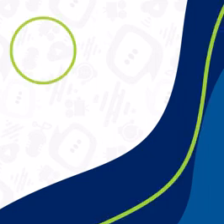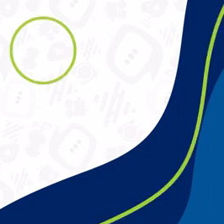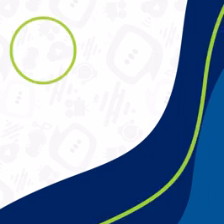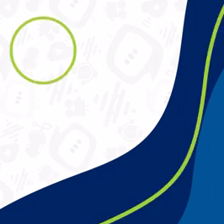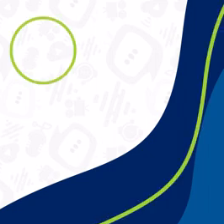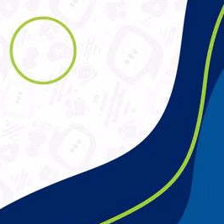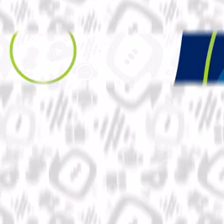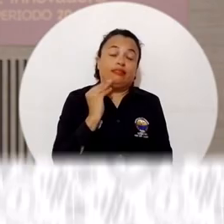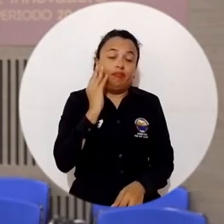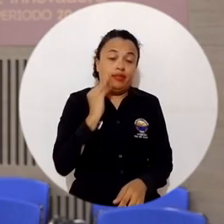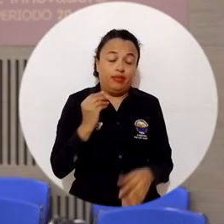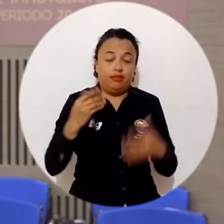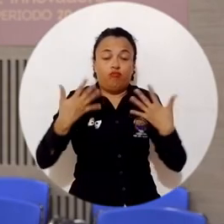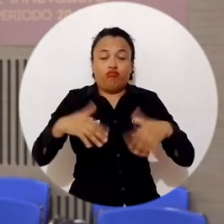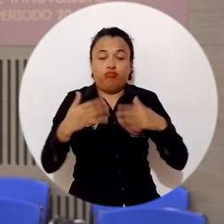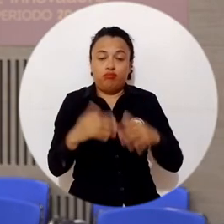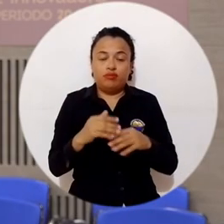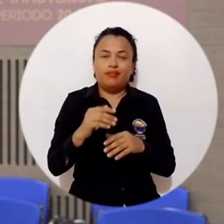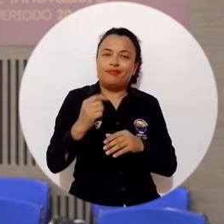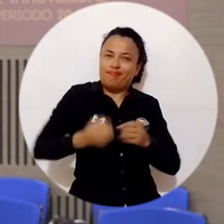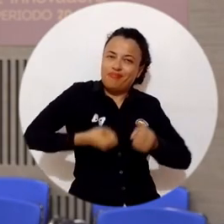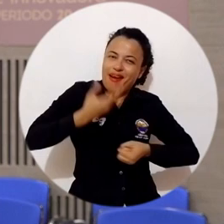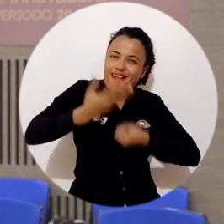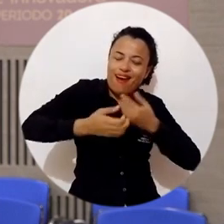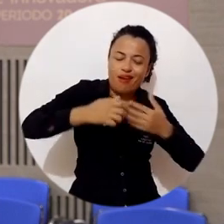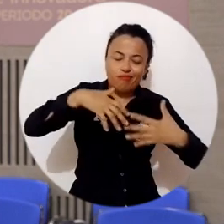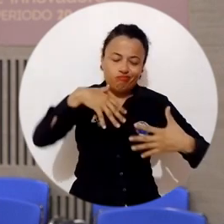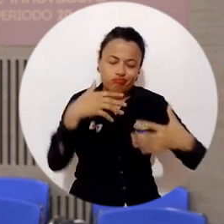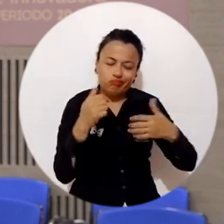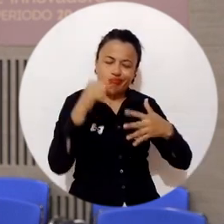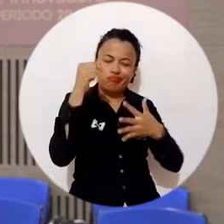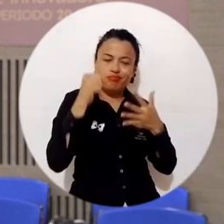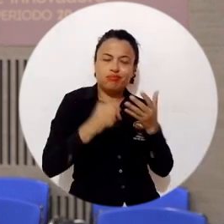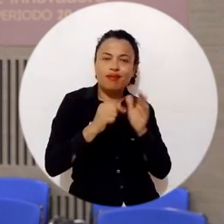¿Qué creación artística?